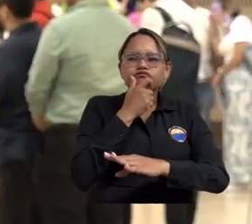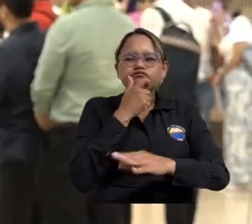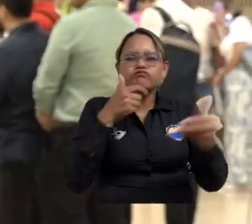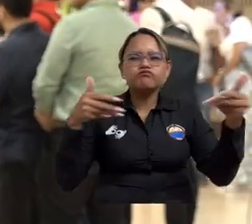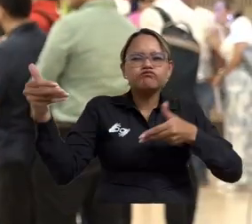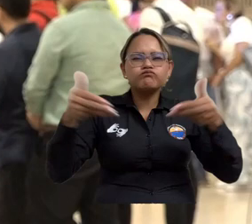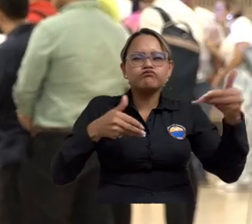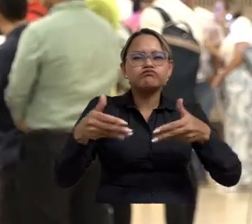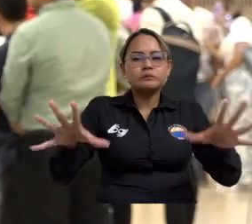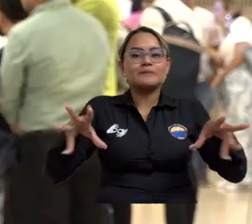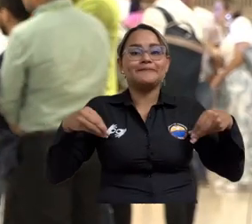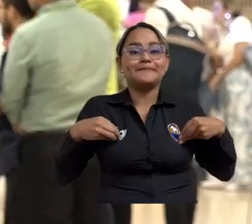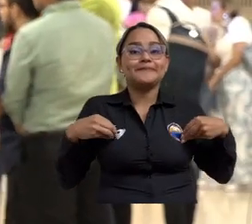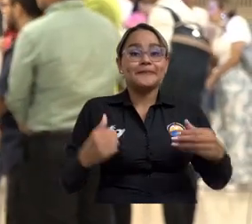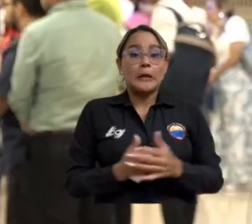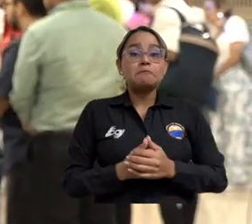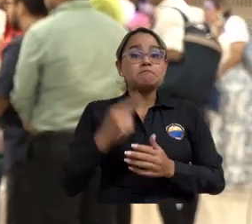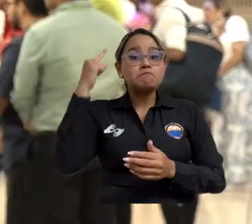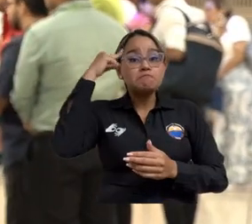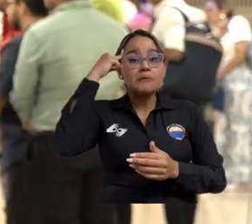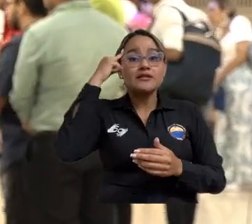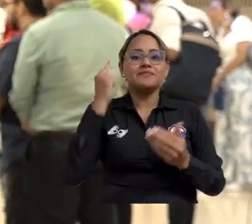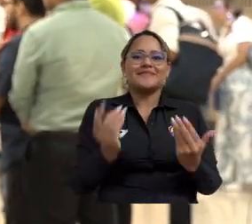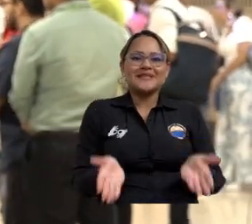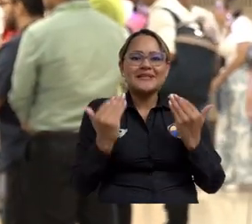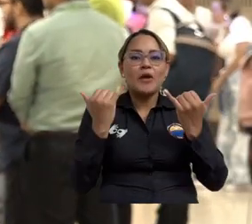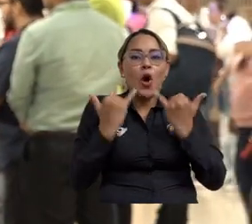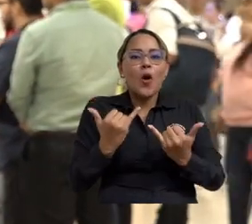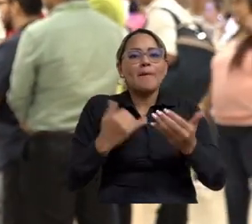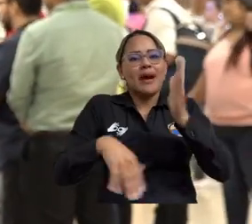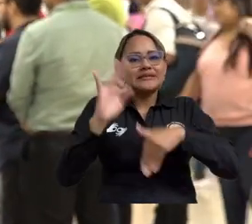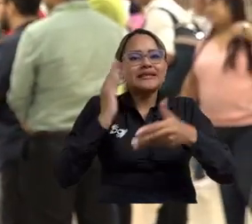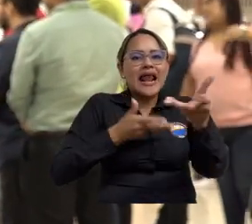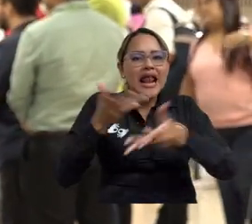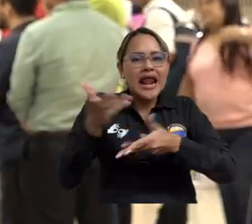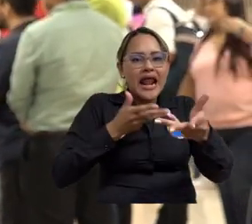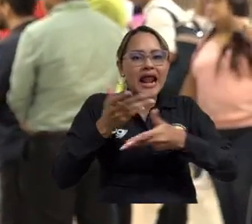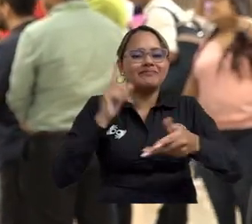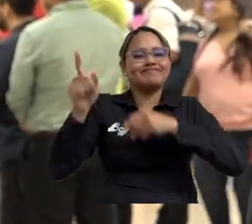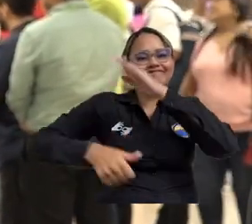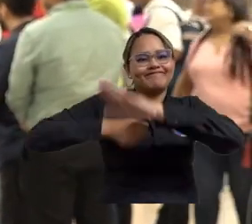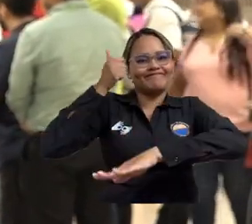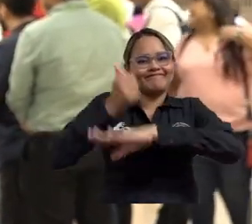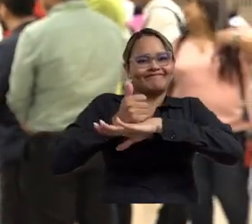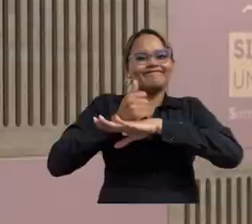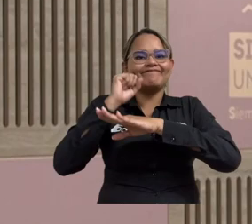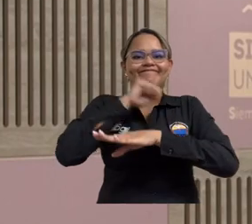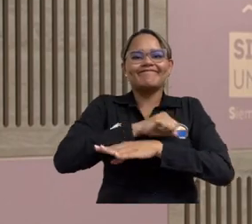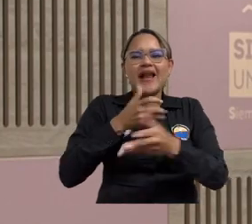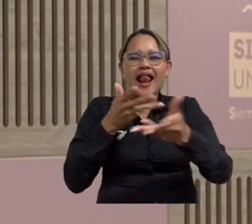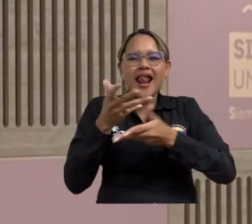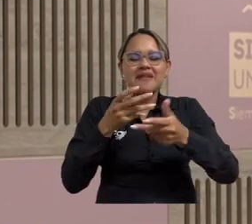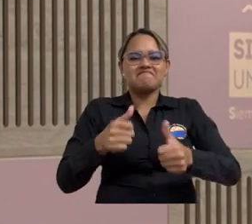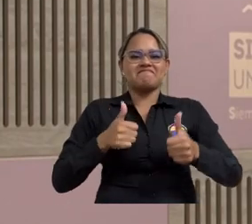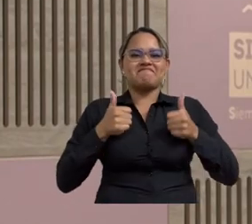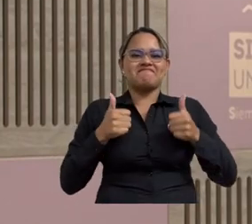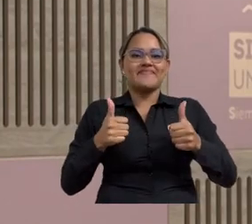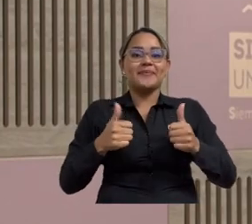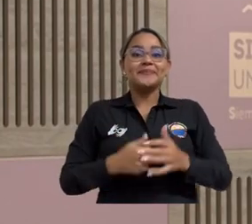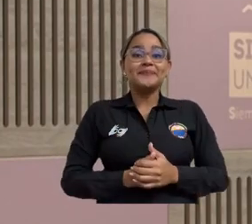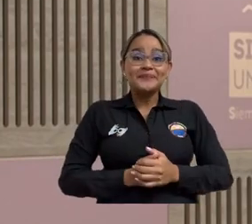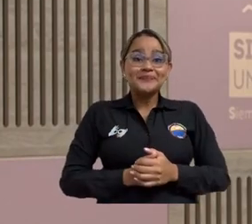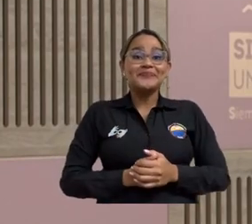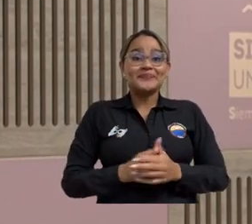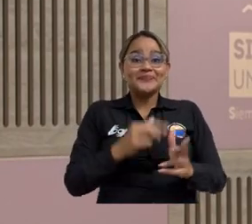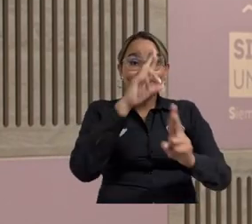un tiempo bastante oportuno y provechoso el que hemos compartido en este tiempo junto con el rector. Reconocemos que la